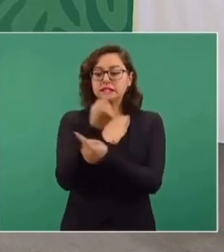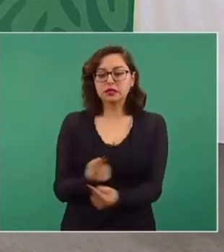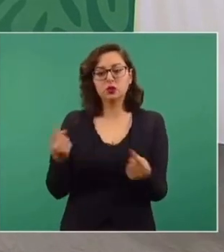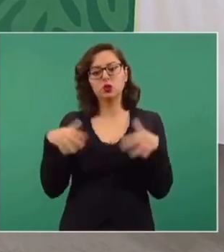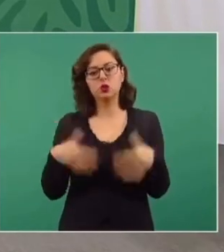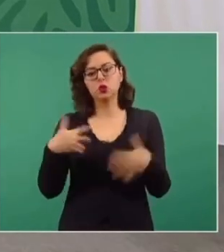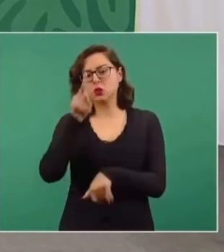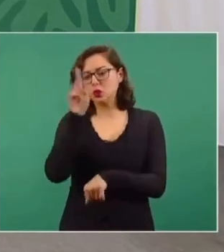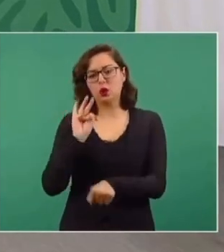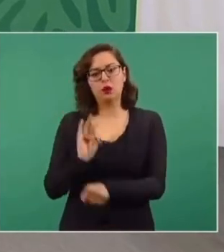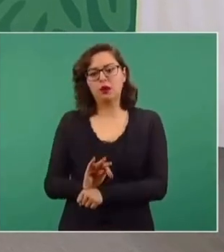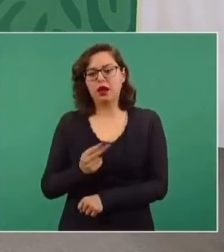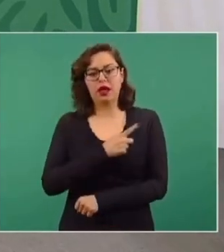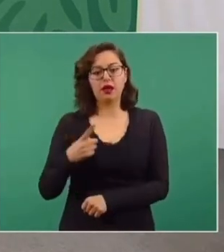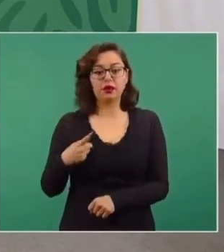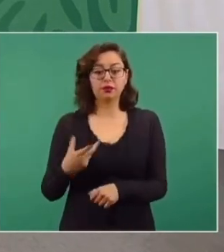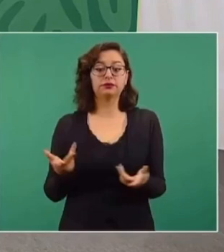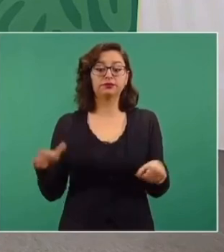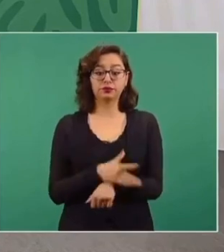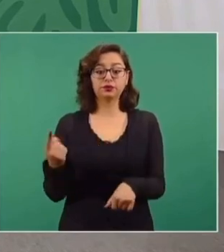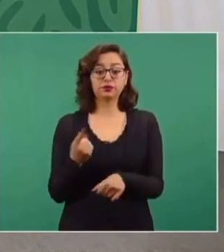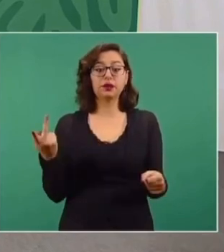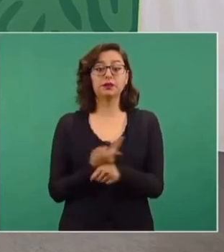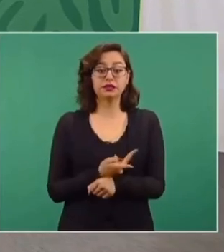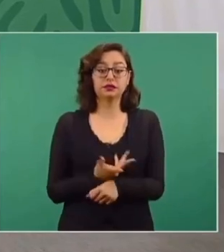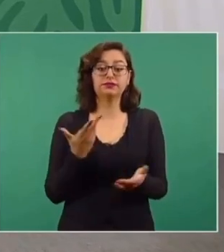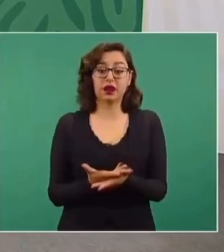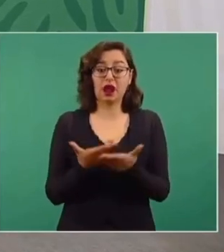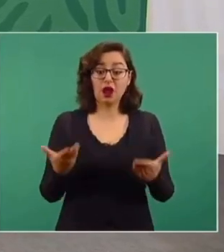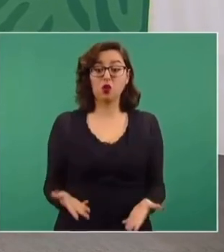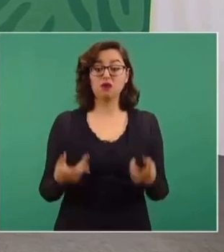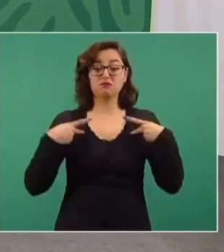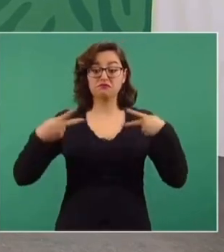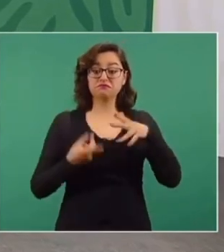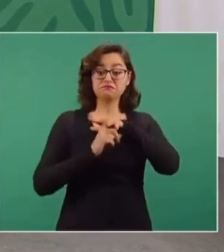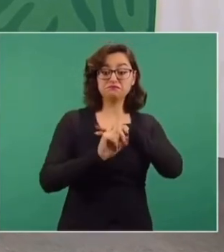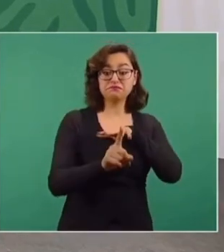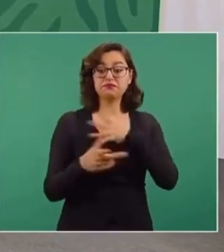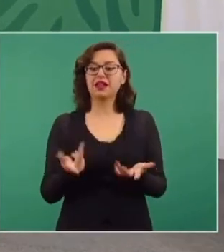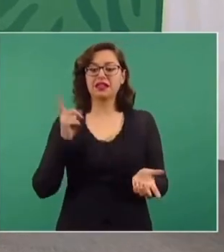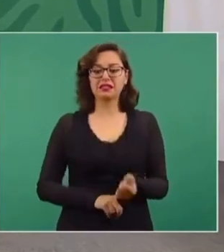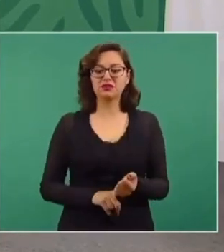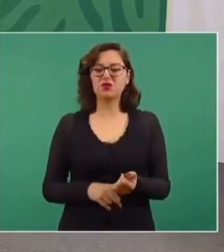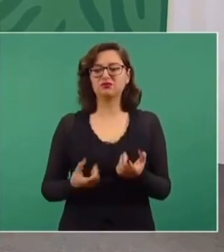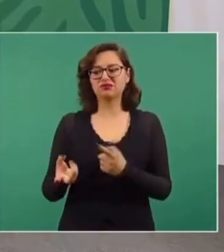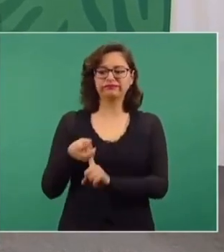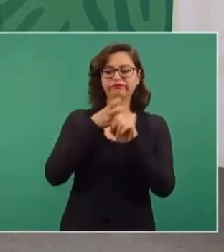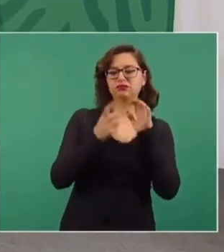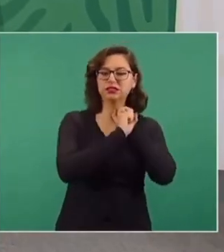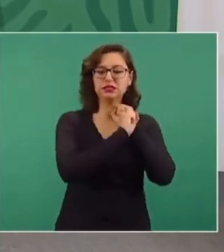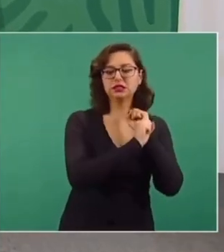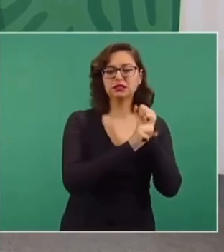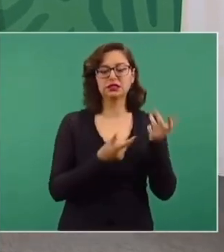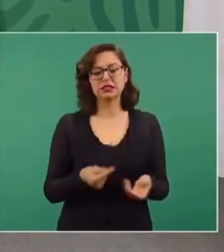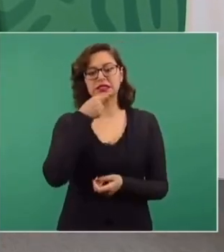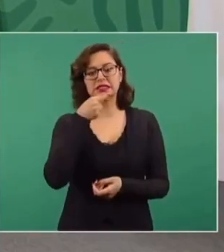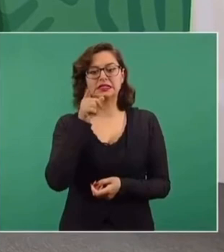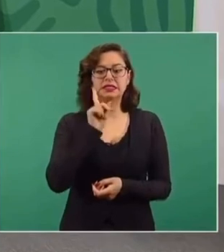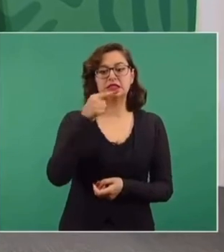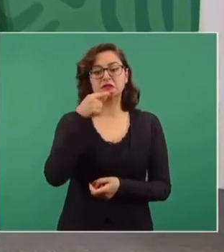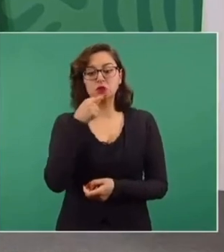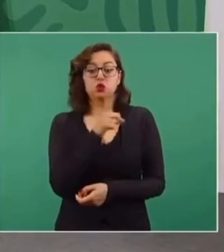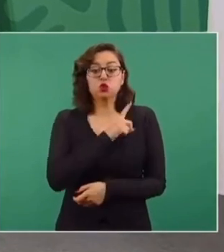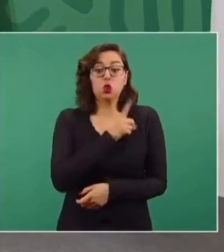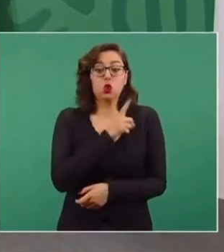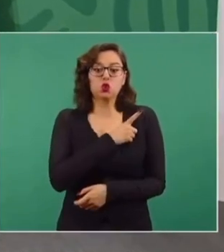hay en el tráfico de personas la utilización de niñas, niños, que no vienen acompañados de sus